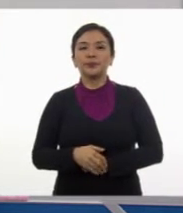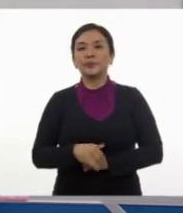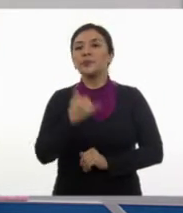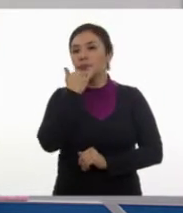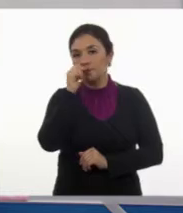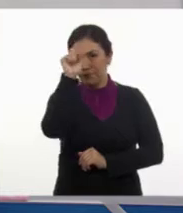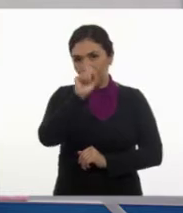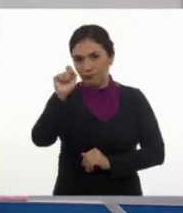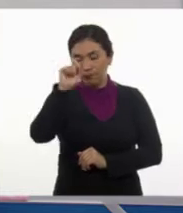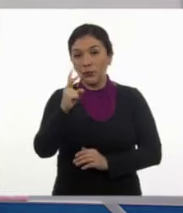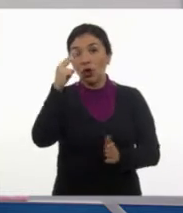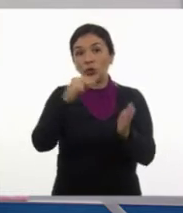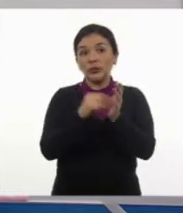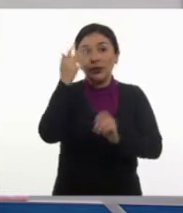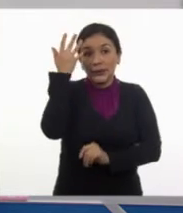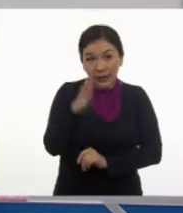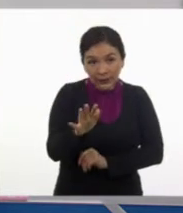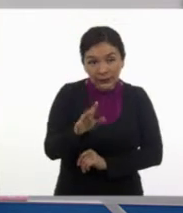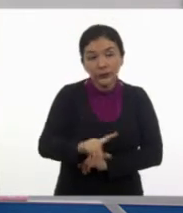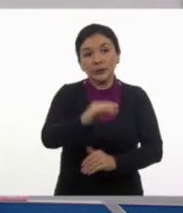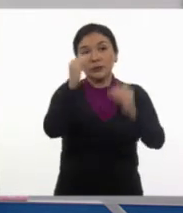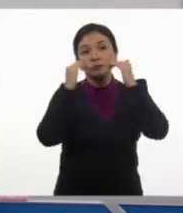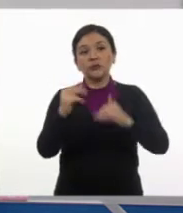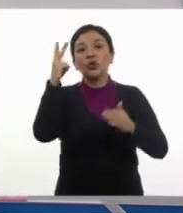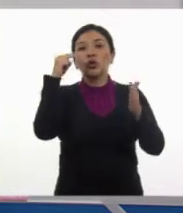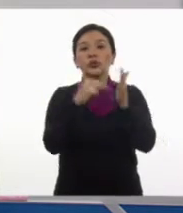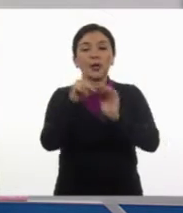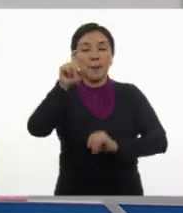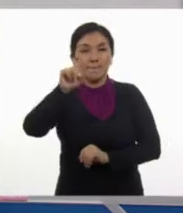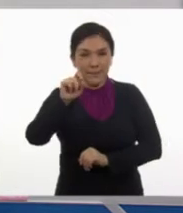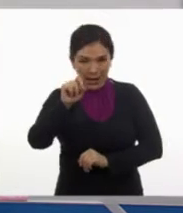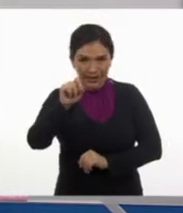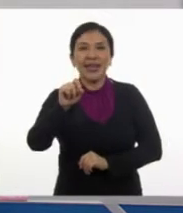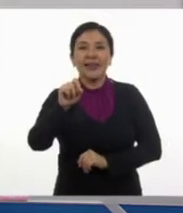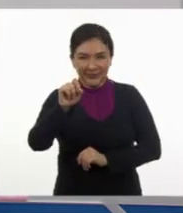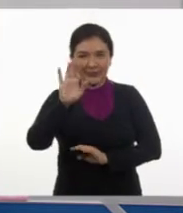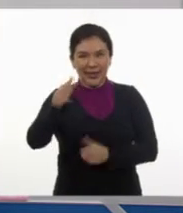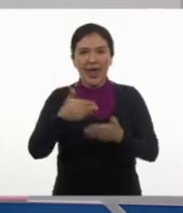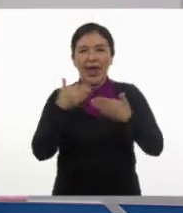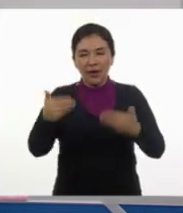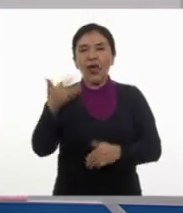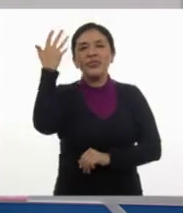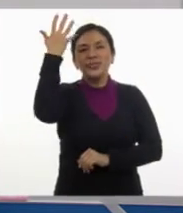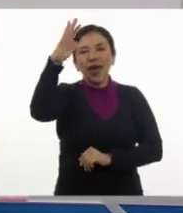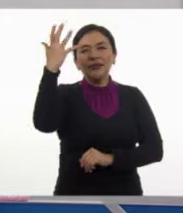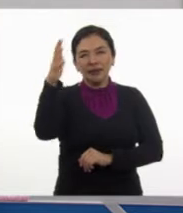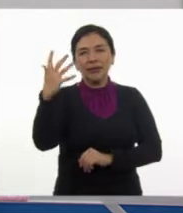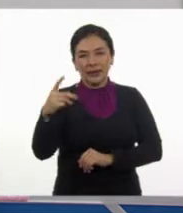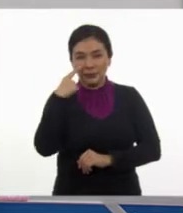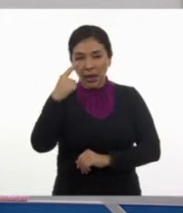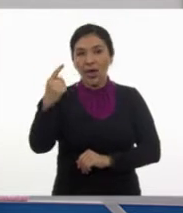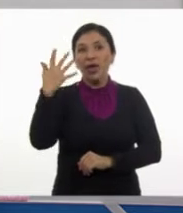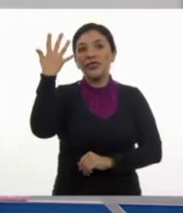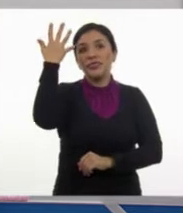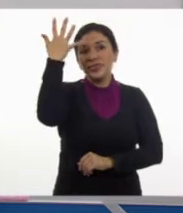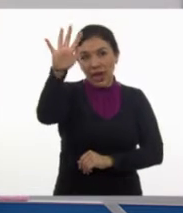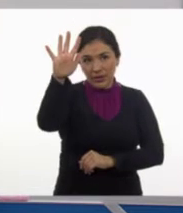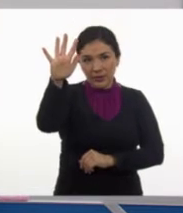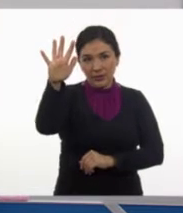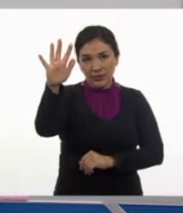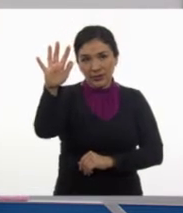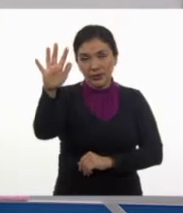Dos mil diez y dos mil veinte. Ahora sí vamos de diez en diez. Aquí tenía diez años.